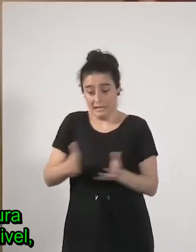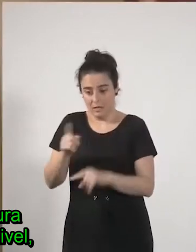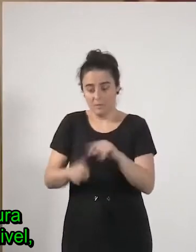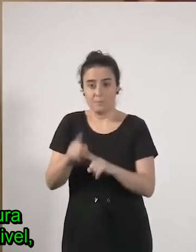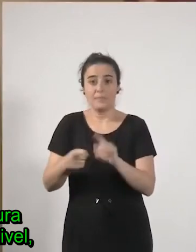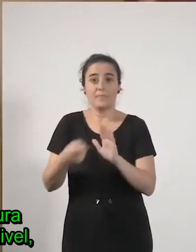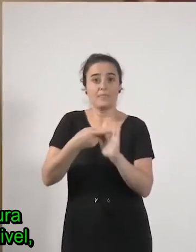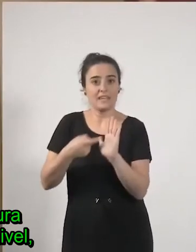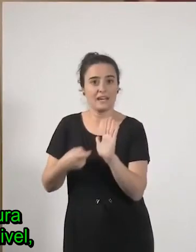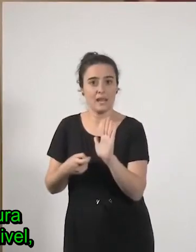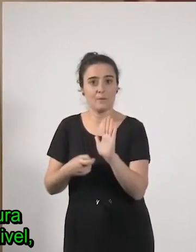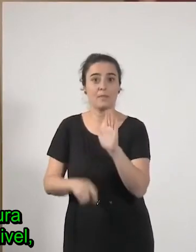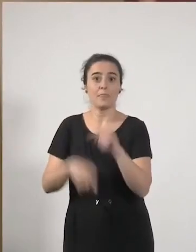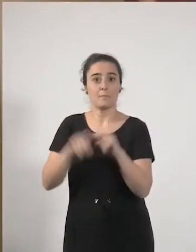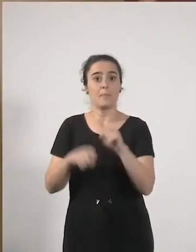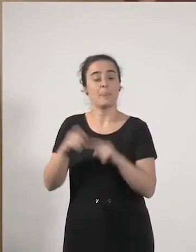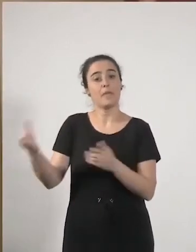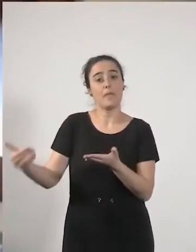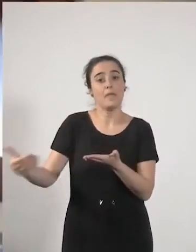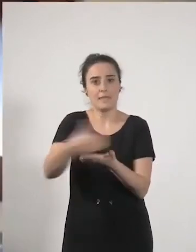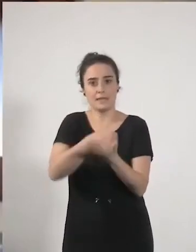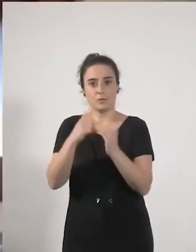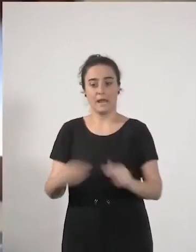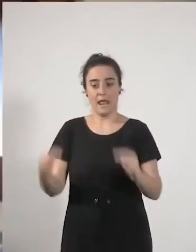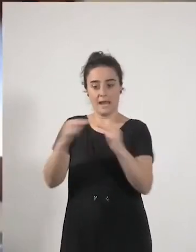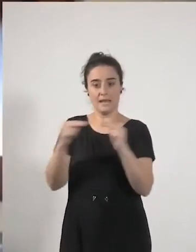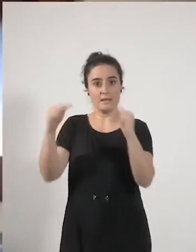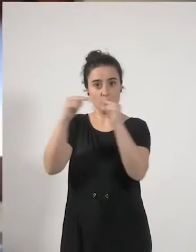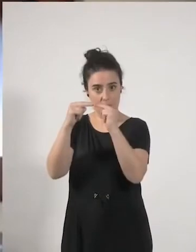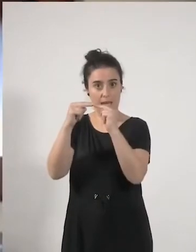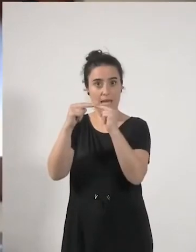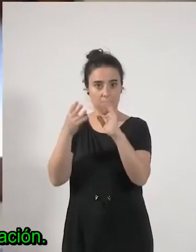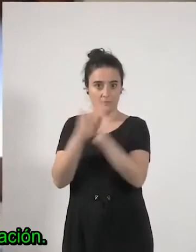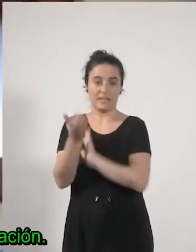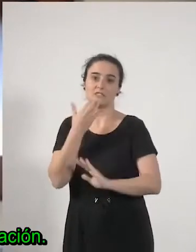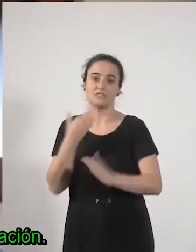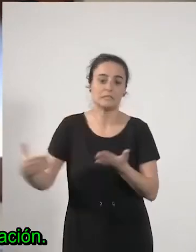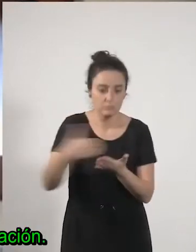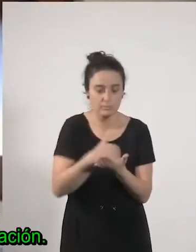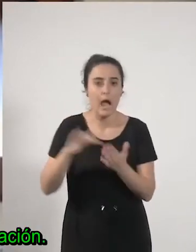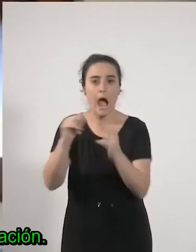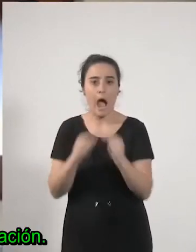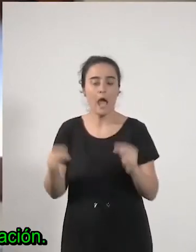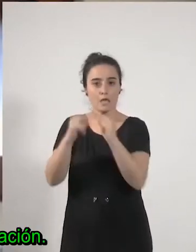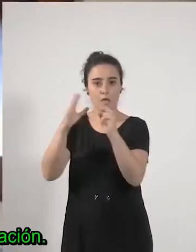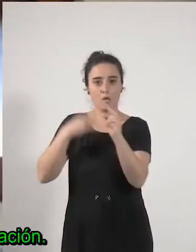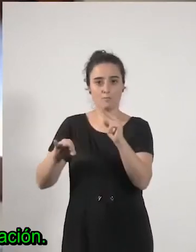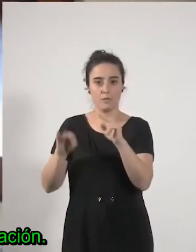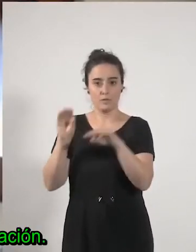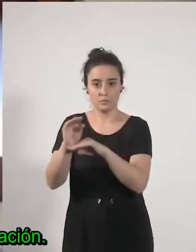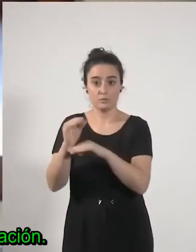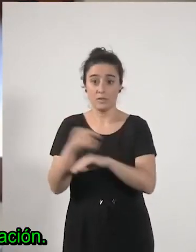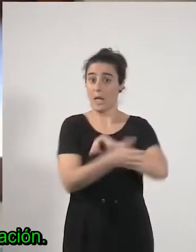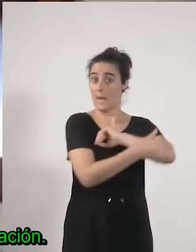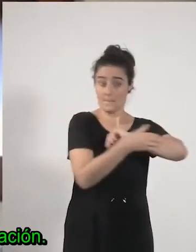criatura que es para rentas desde un cierto nivel para la gente que tiene donde desgrabarse ahora eliminan la de los pobres